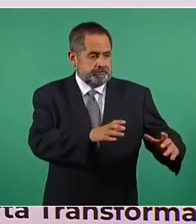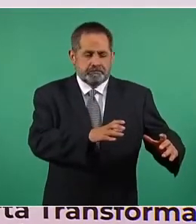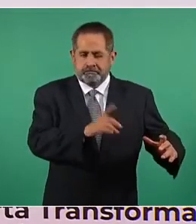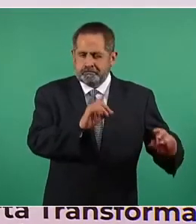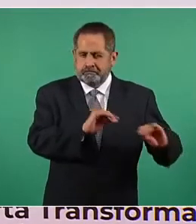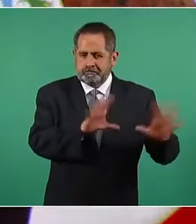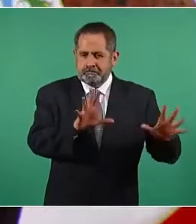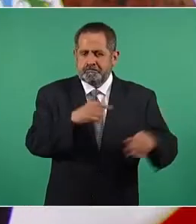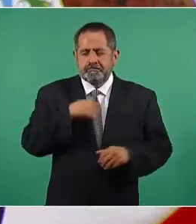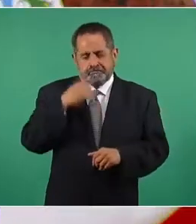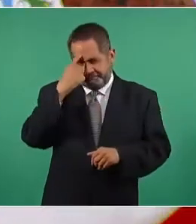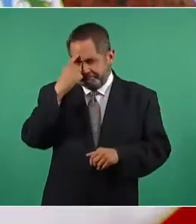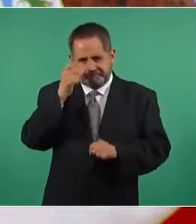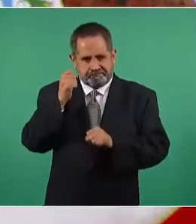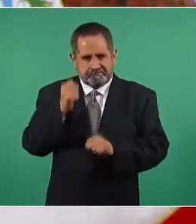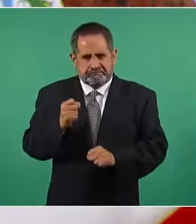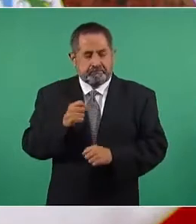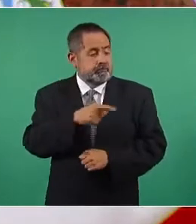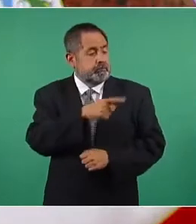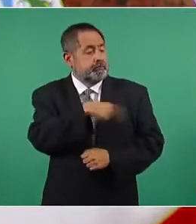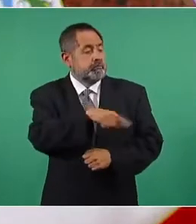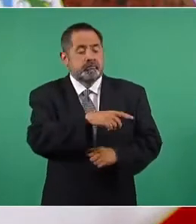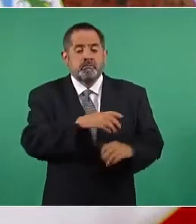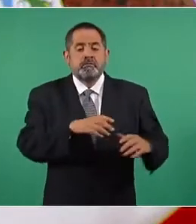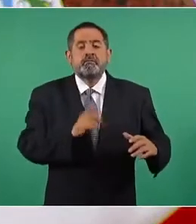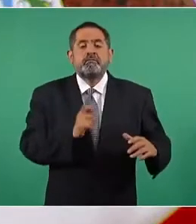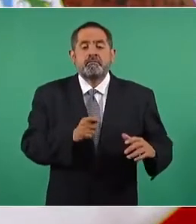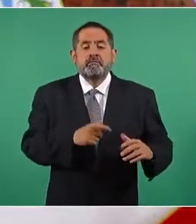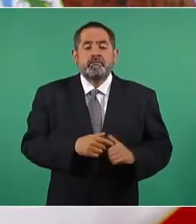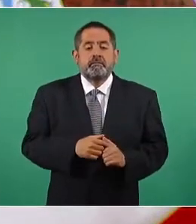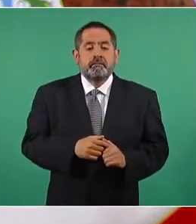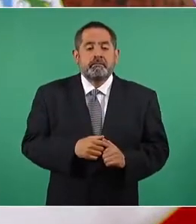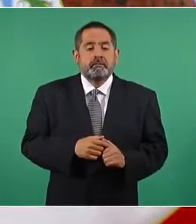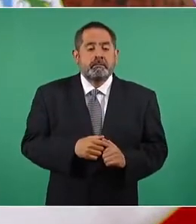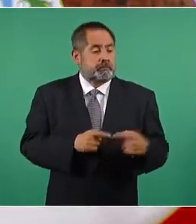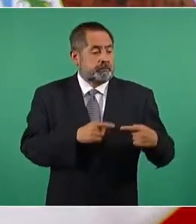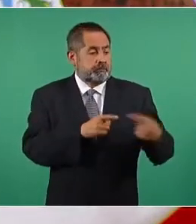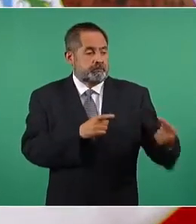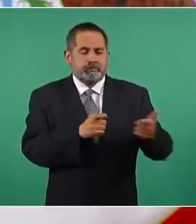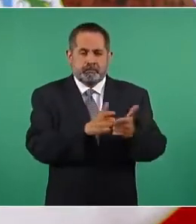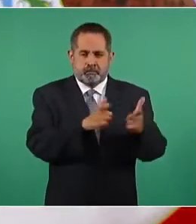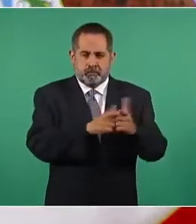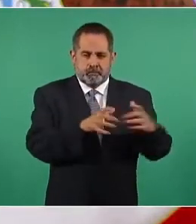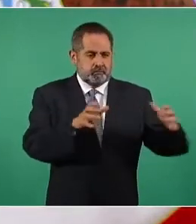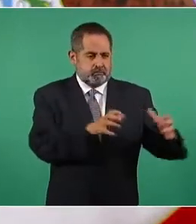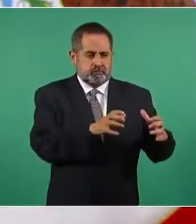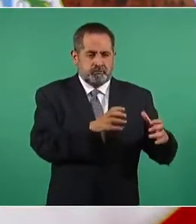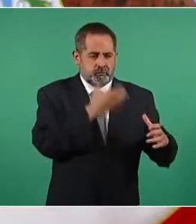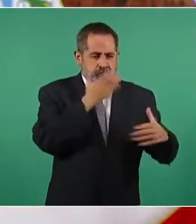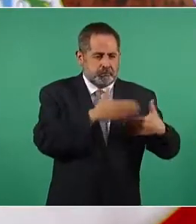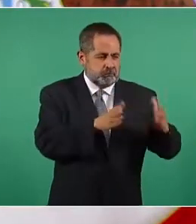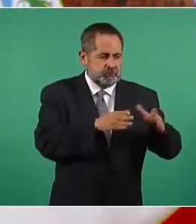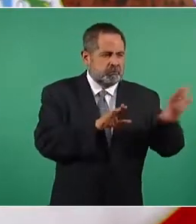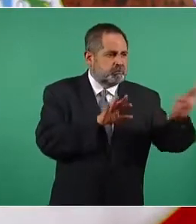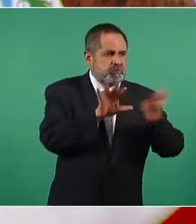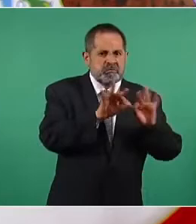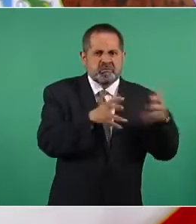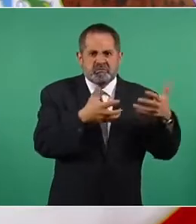de que este bloque conservador se constituyó